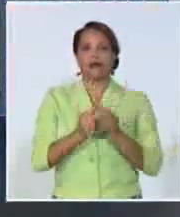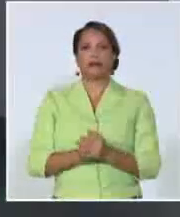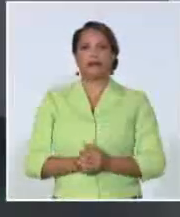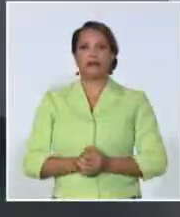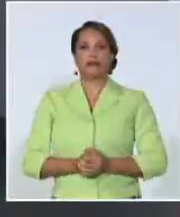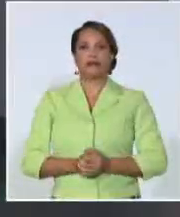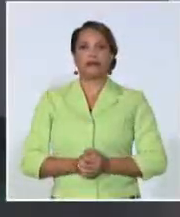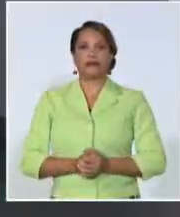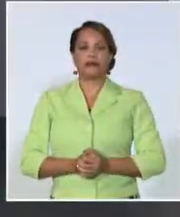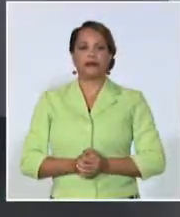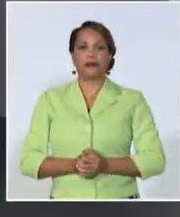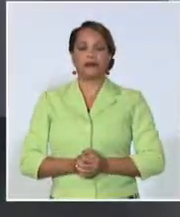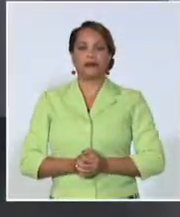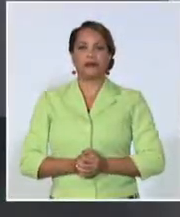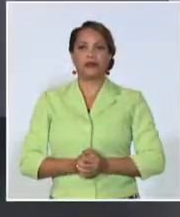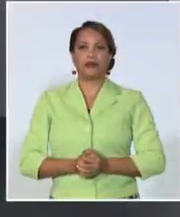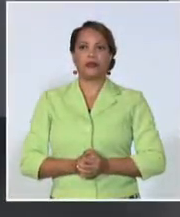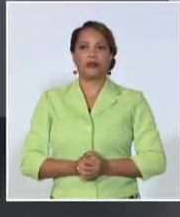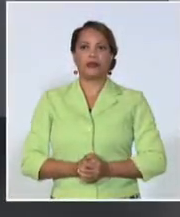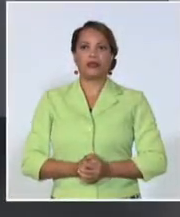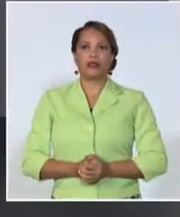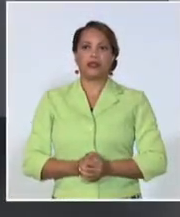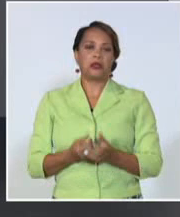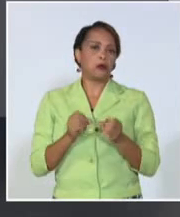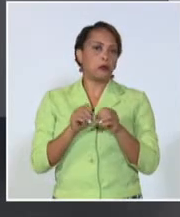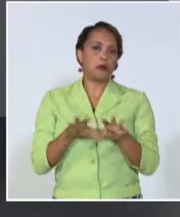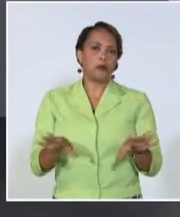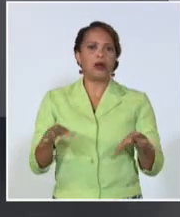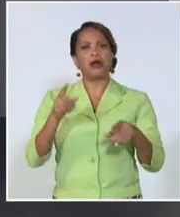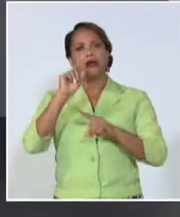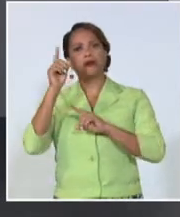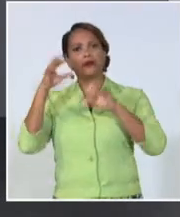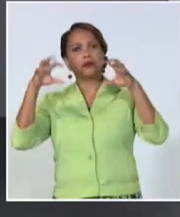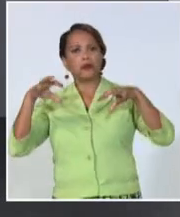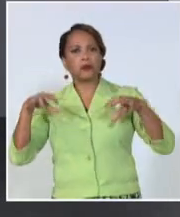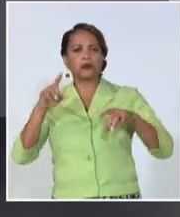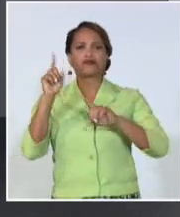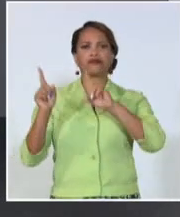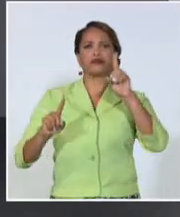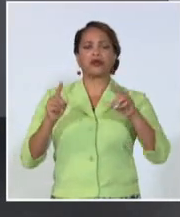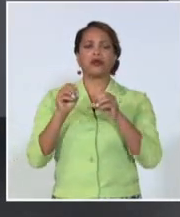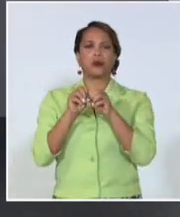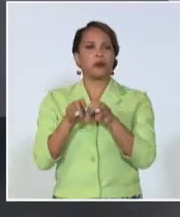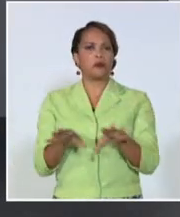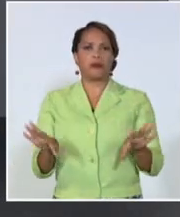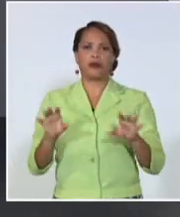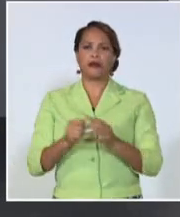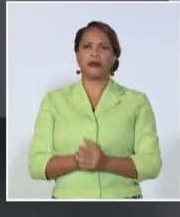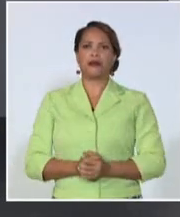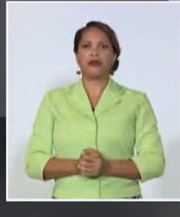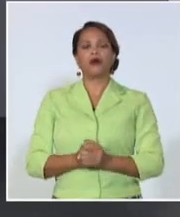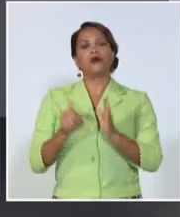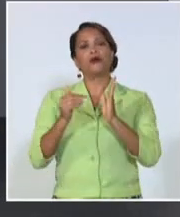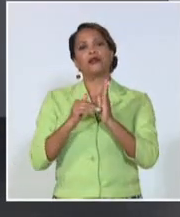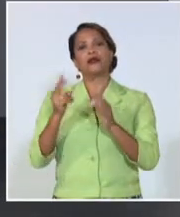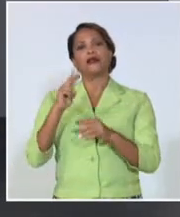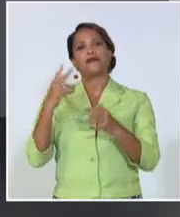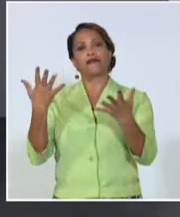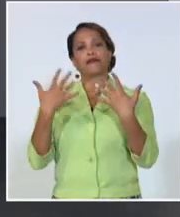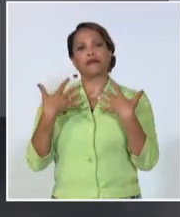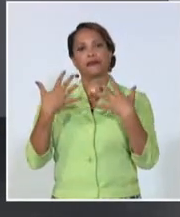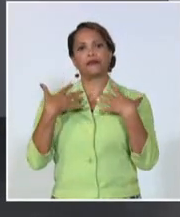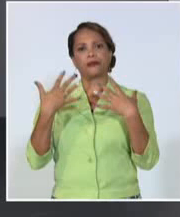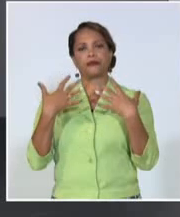muchos tan solo los normales chubascos y tormentas eléctricas de una tarde de verano por el calentamiento del día.